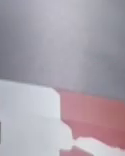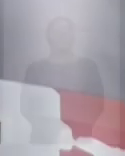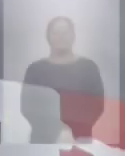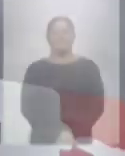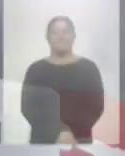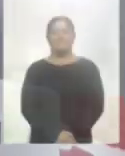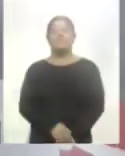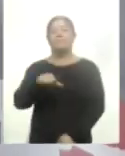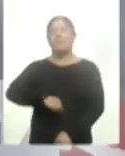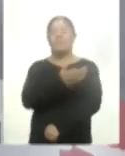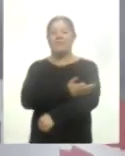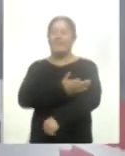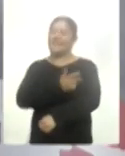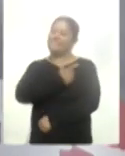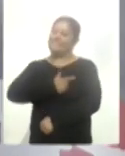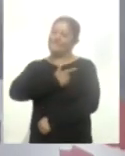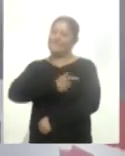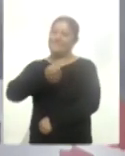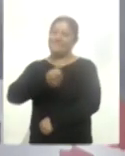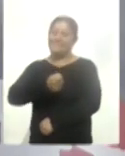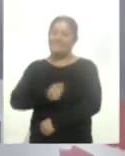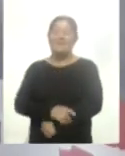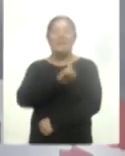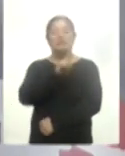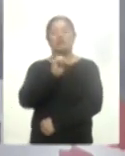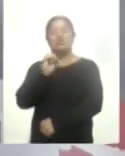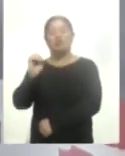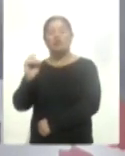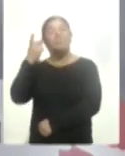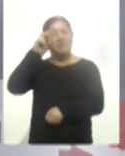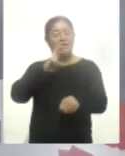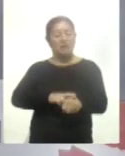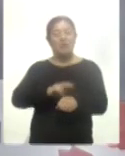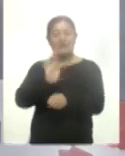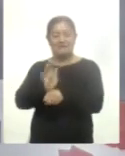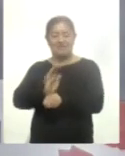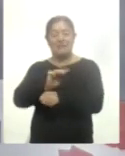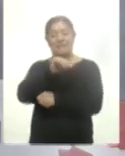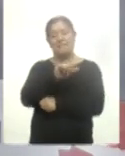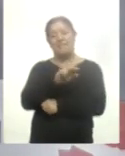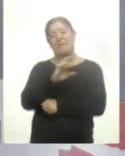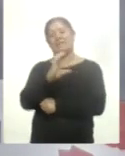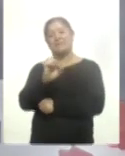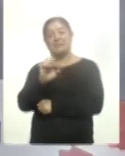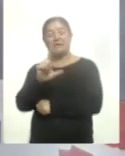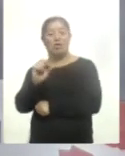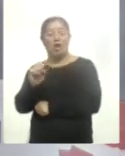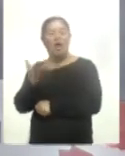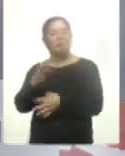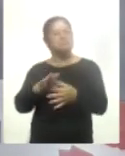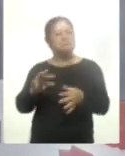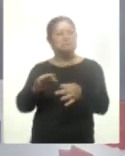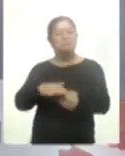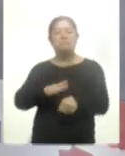Esta tarde me da muchísimo gusto saludar vía suma al director de cine Marcelo Tobar, quien nos hablará del próximo estreno de la